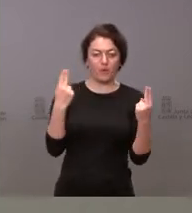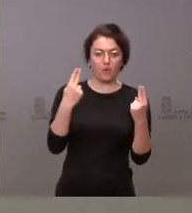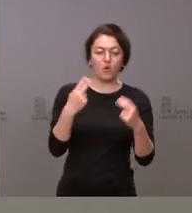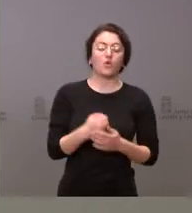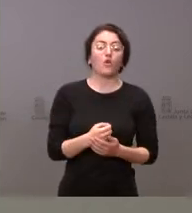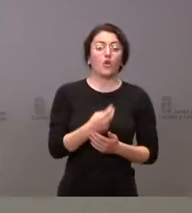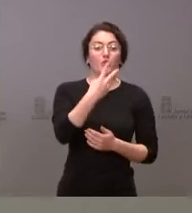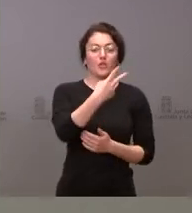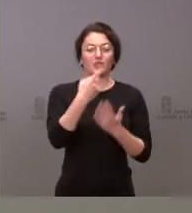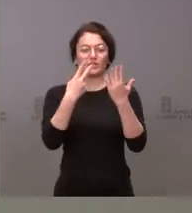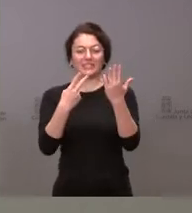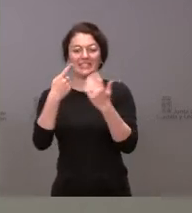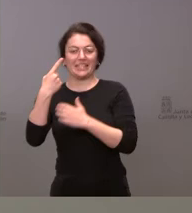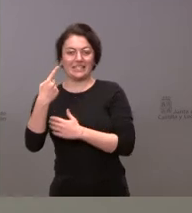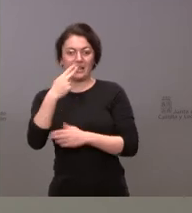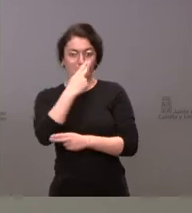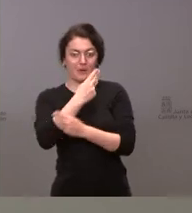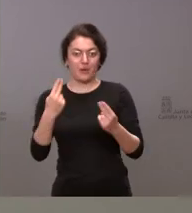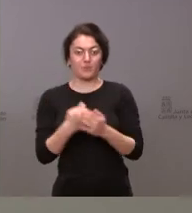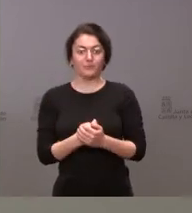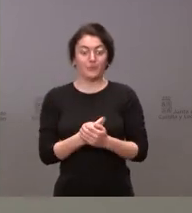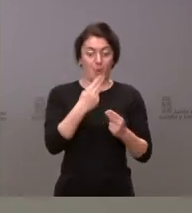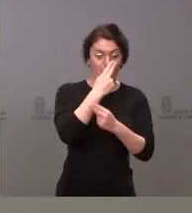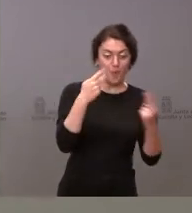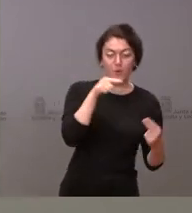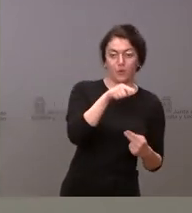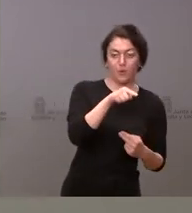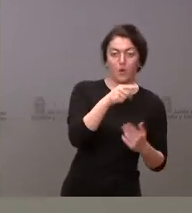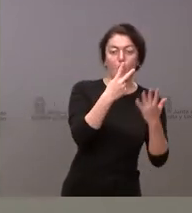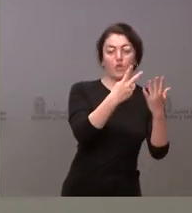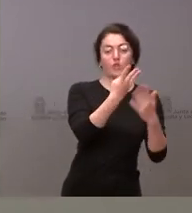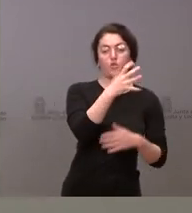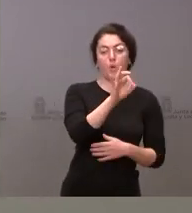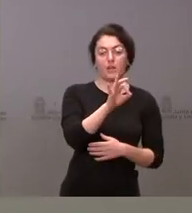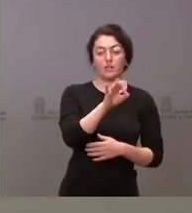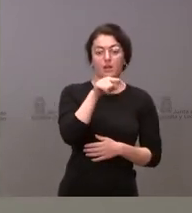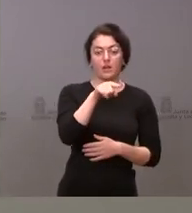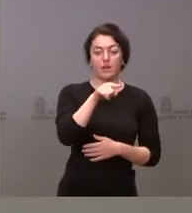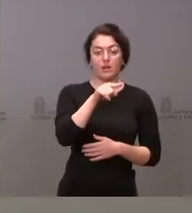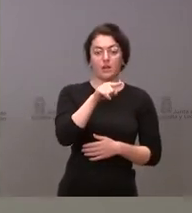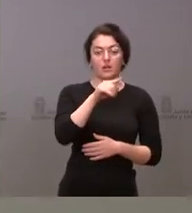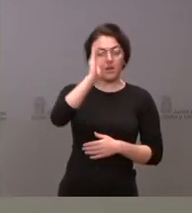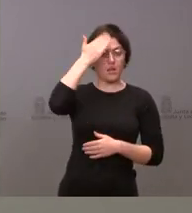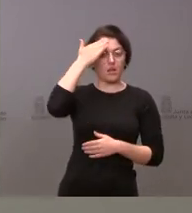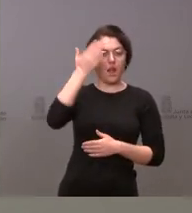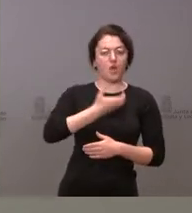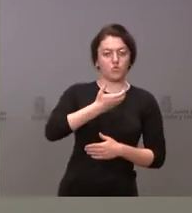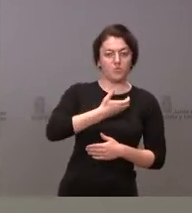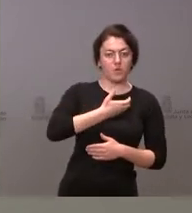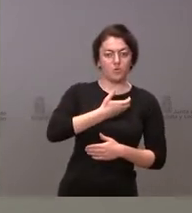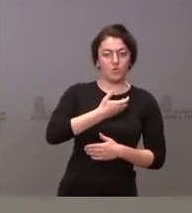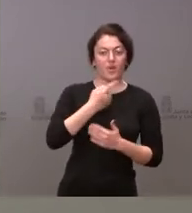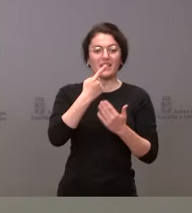son privados. De los 406 públicos, 240 la titularidad es de ayuntamientos y